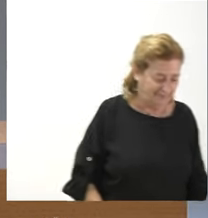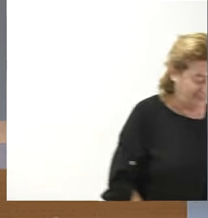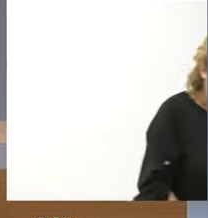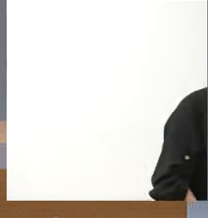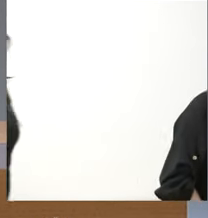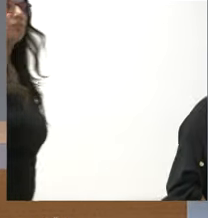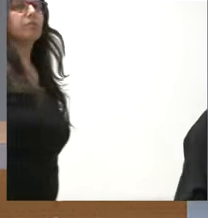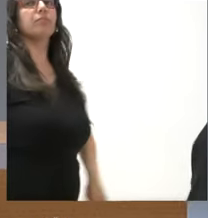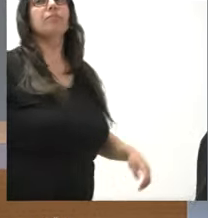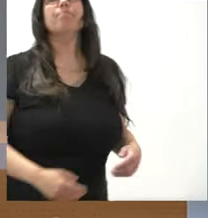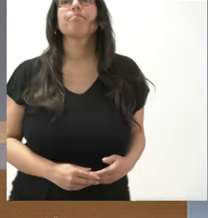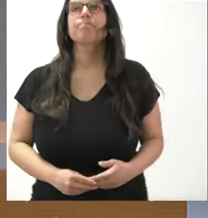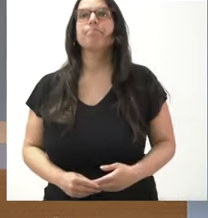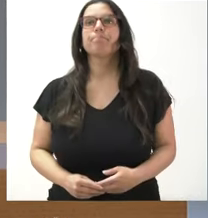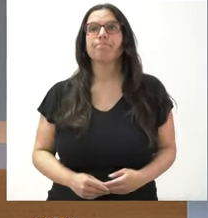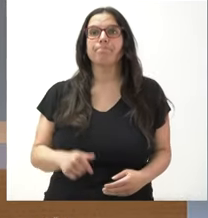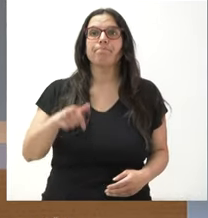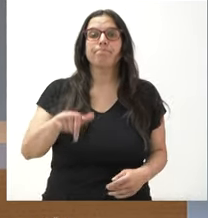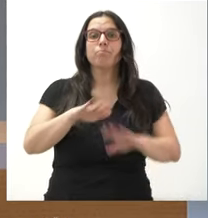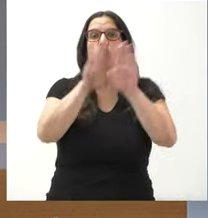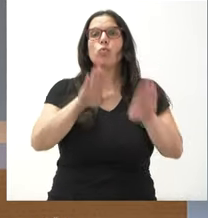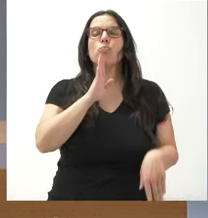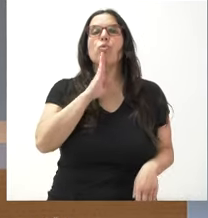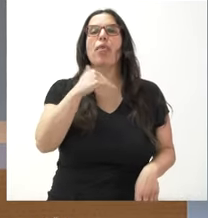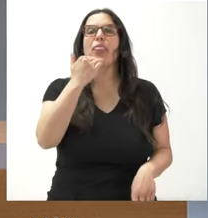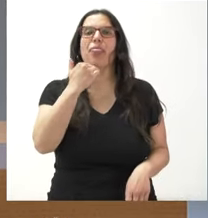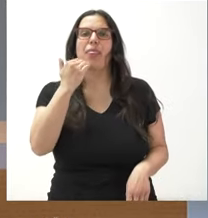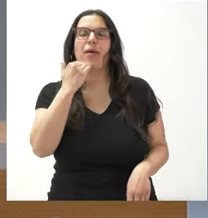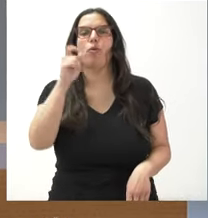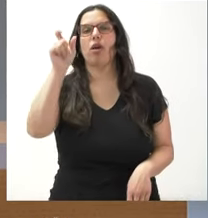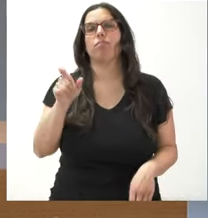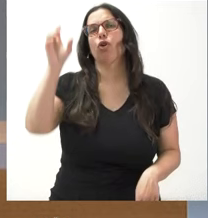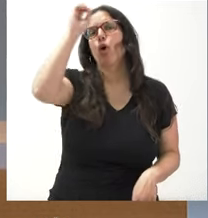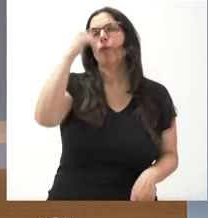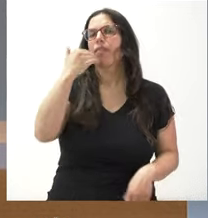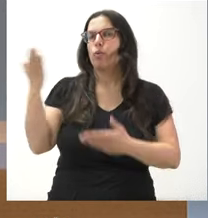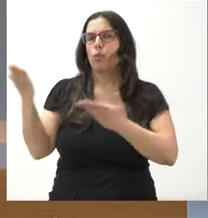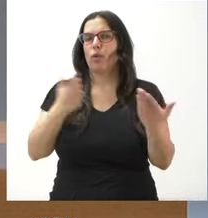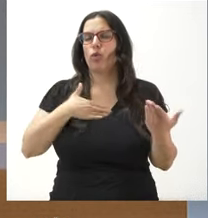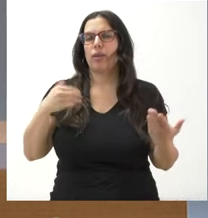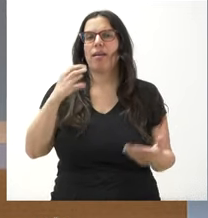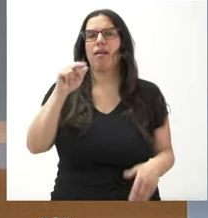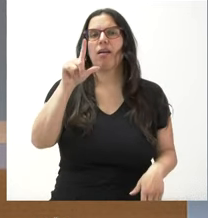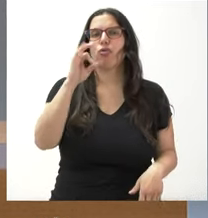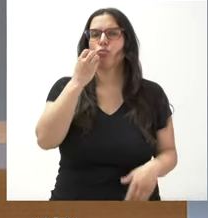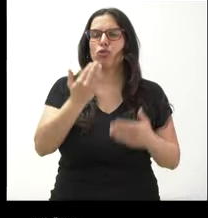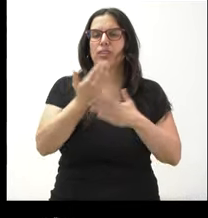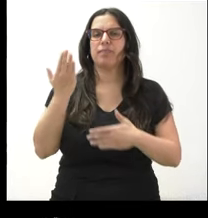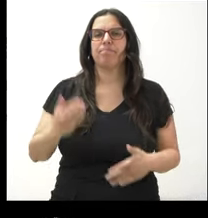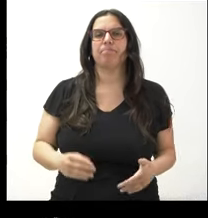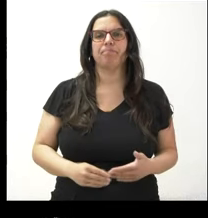y vamos a cerrar este capítulo en Zamora con Carlos Gil de la opinión cuando quieras Carlos adelante buenos días